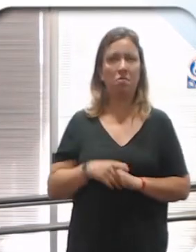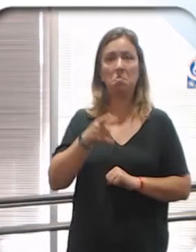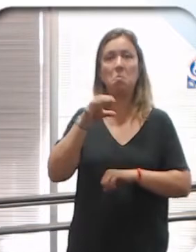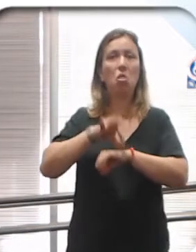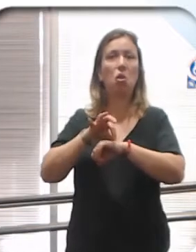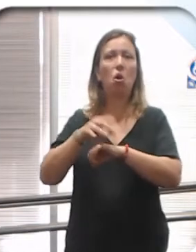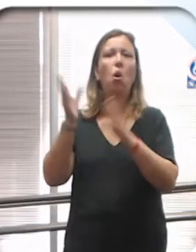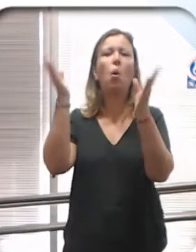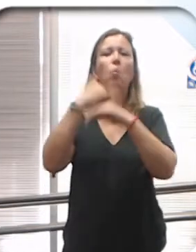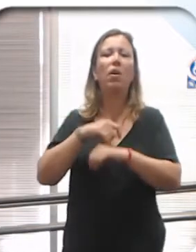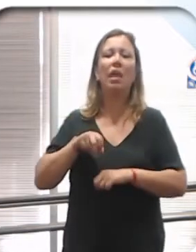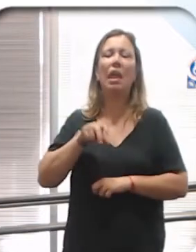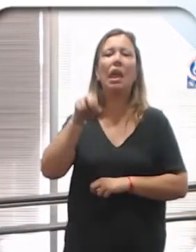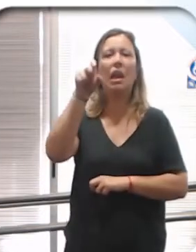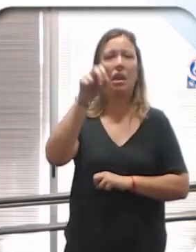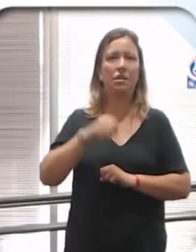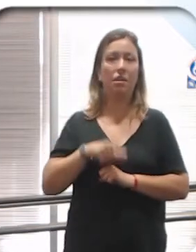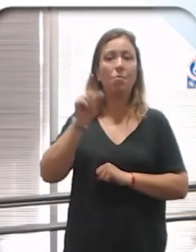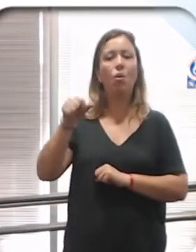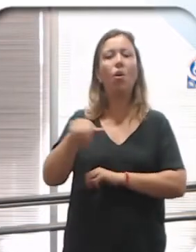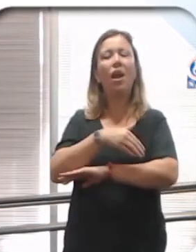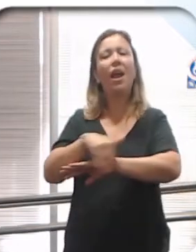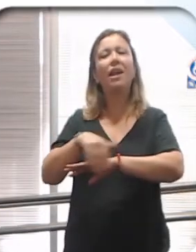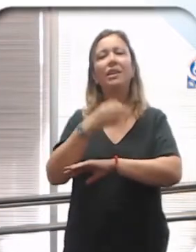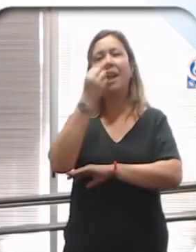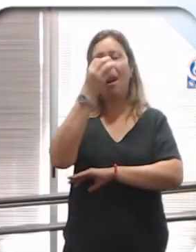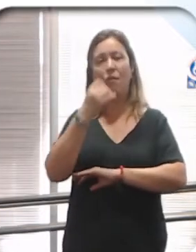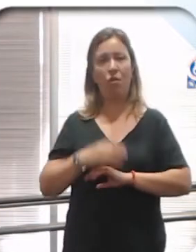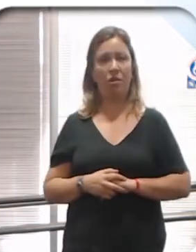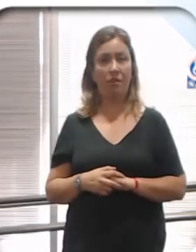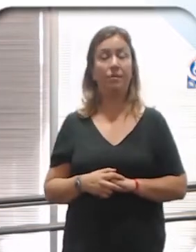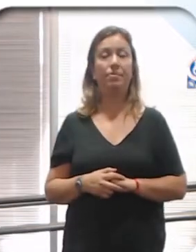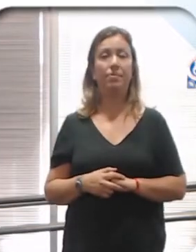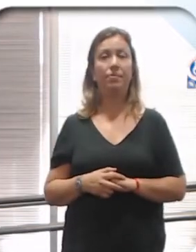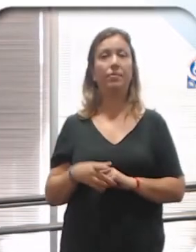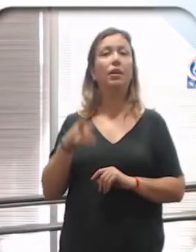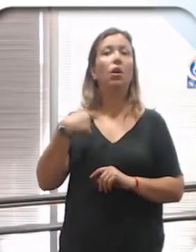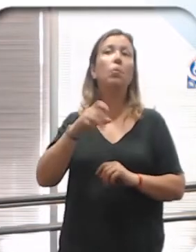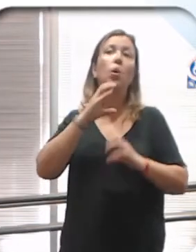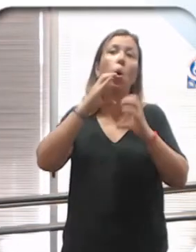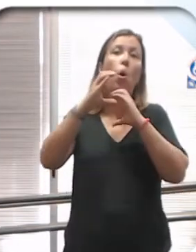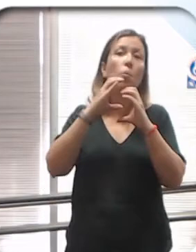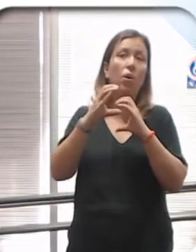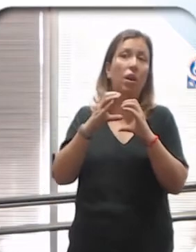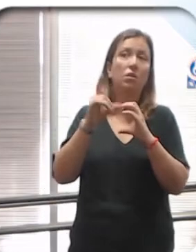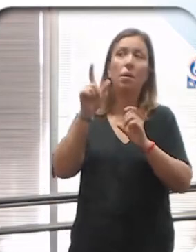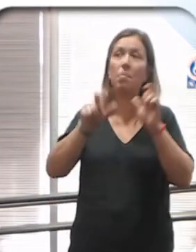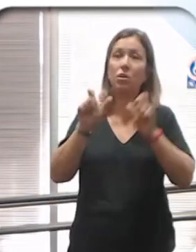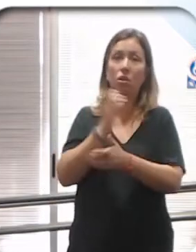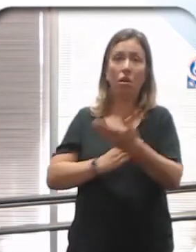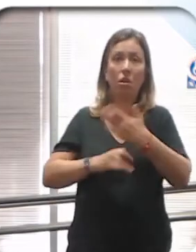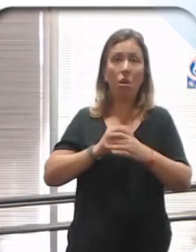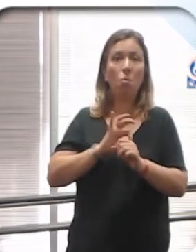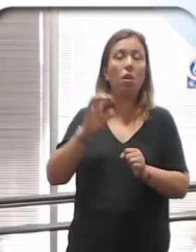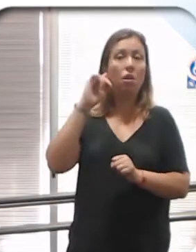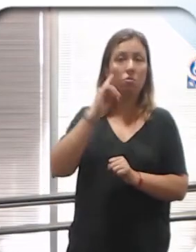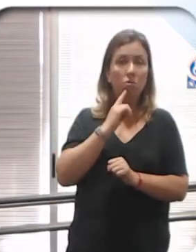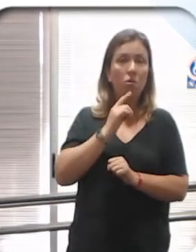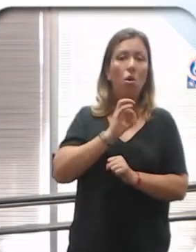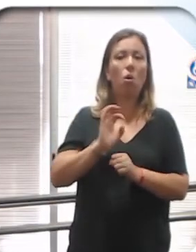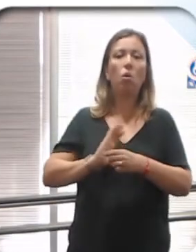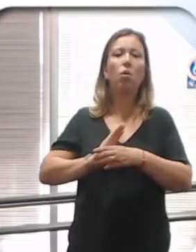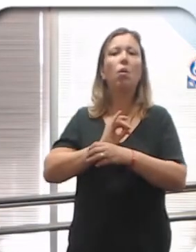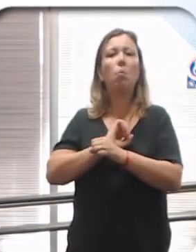Medicina no tenían cómo subir la escalera, de General Flores. De comunicación, en particular para personas con discapacidad auditiva o intelectual,